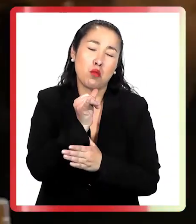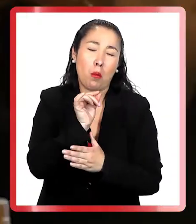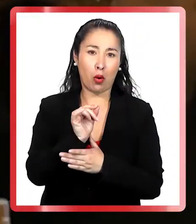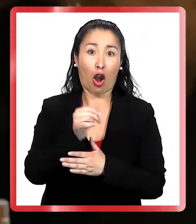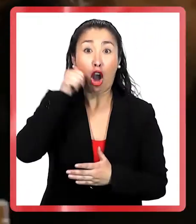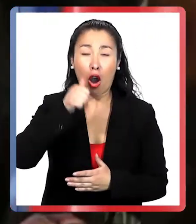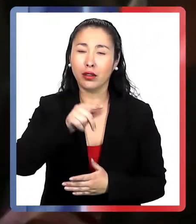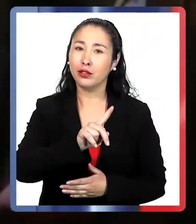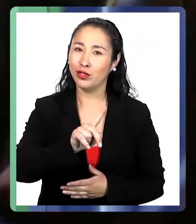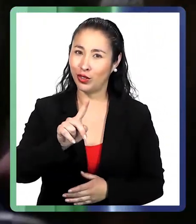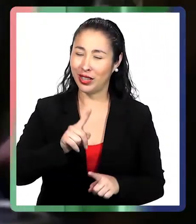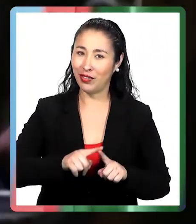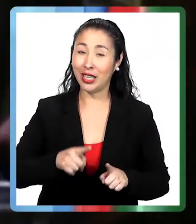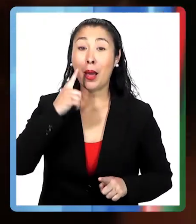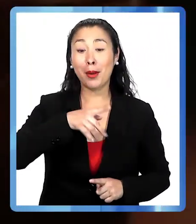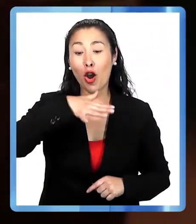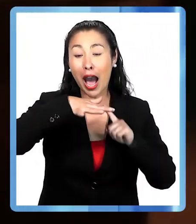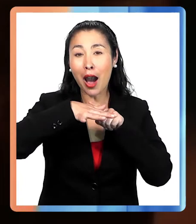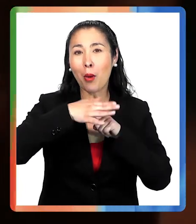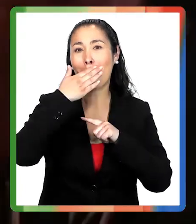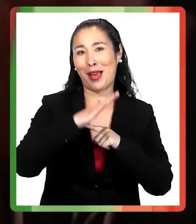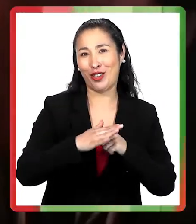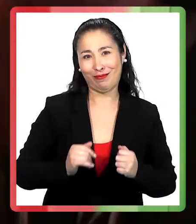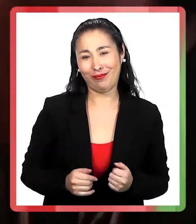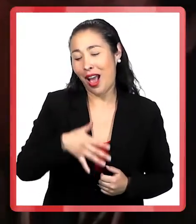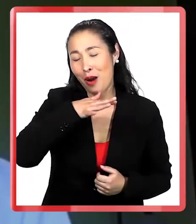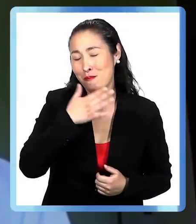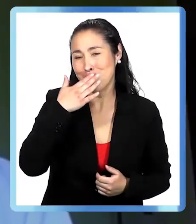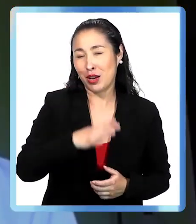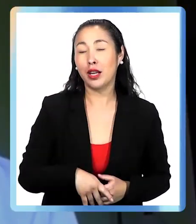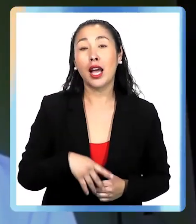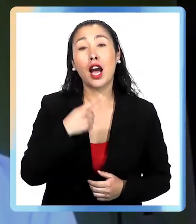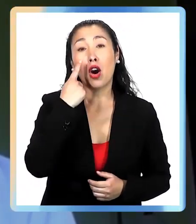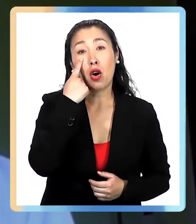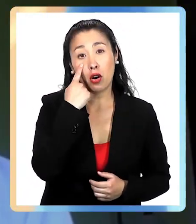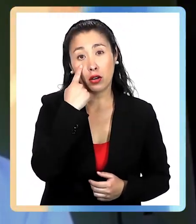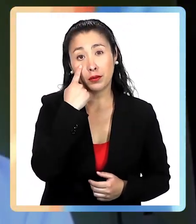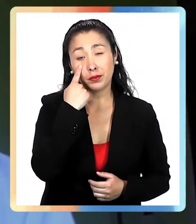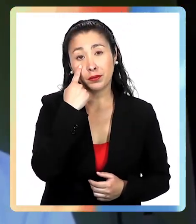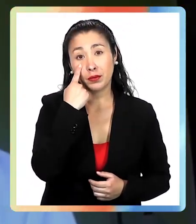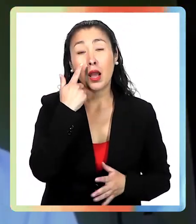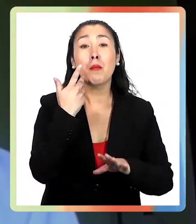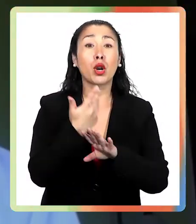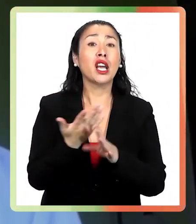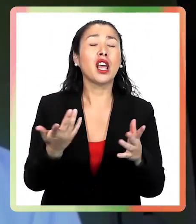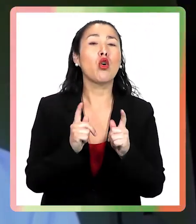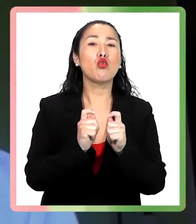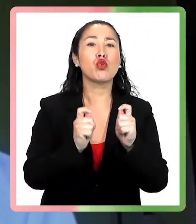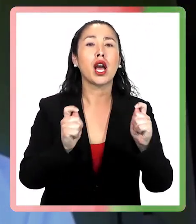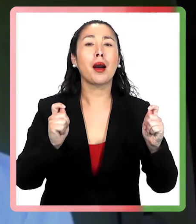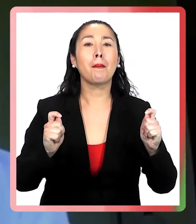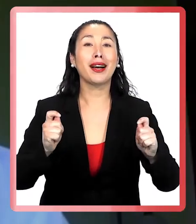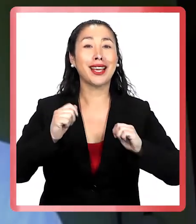un gustito, sin embargo el agua es mejor. Ahora, ojo, ojo porque hay una campaña